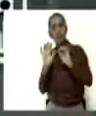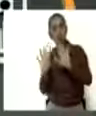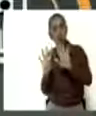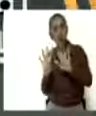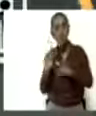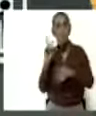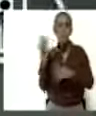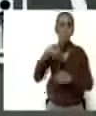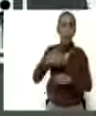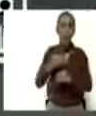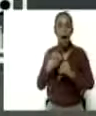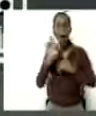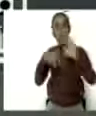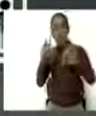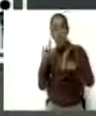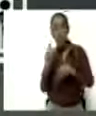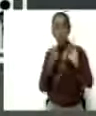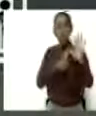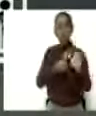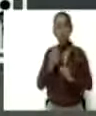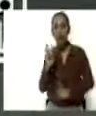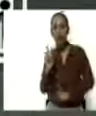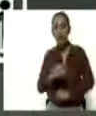62, ¿verdad? No,